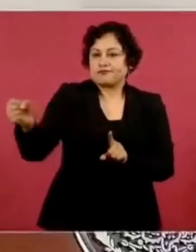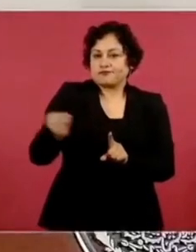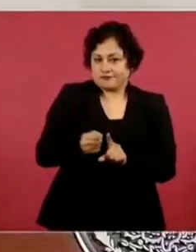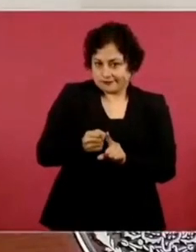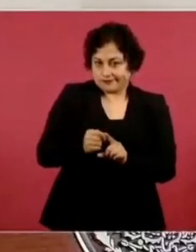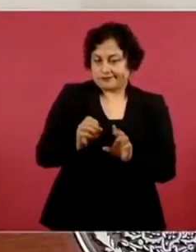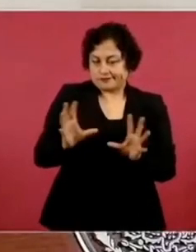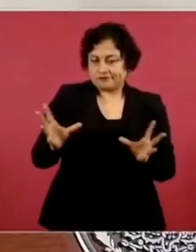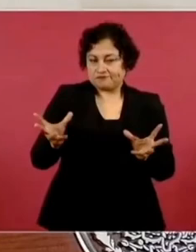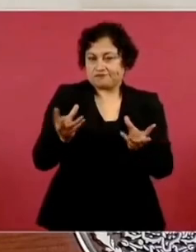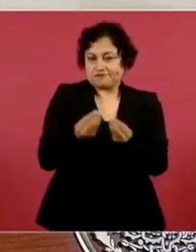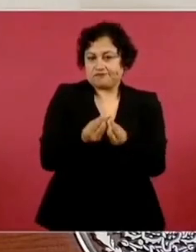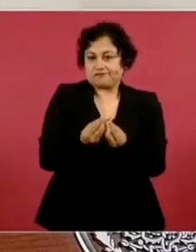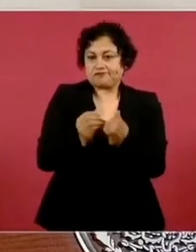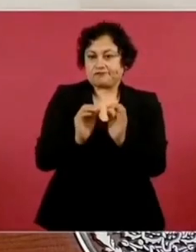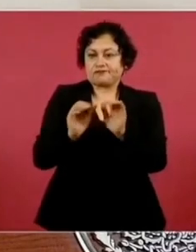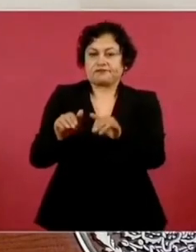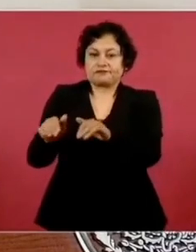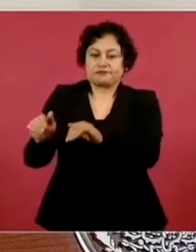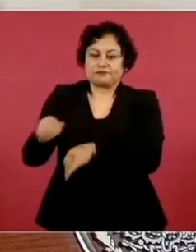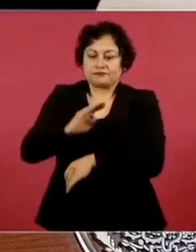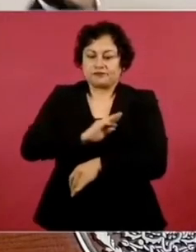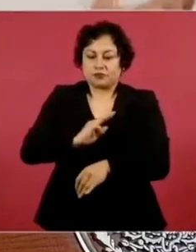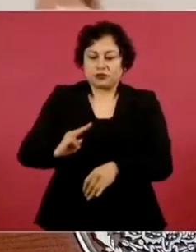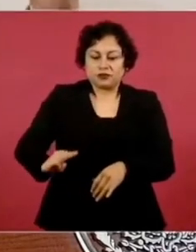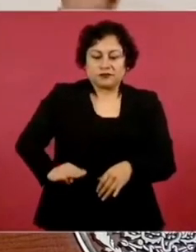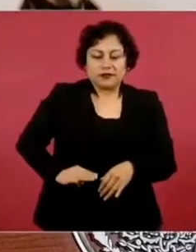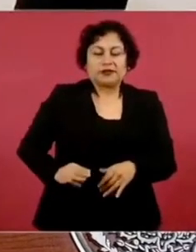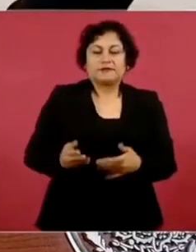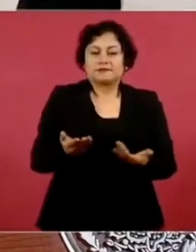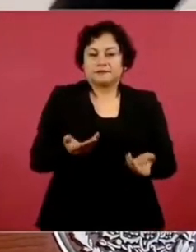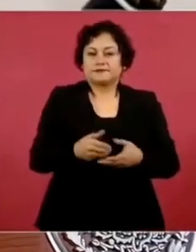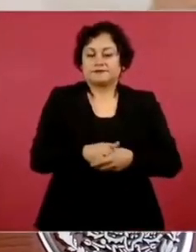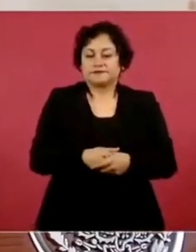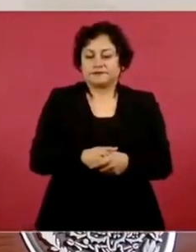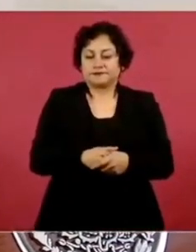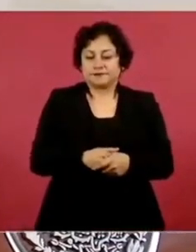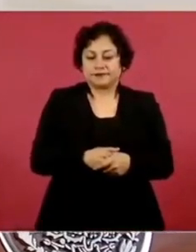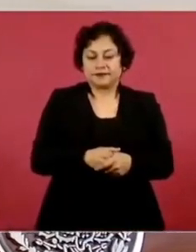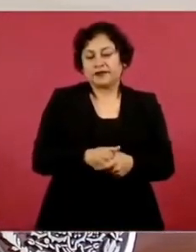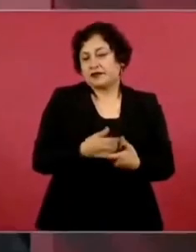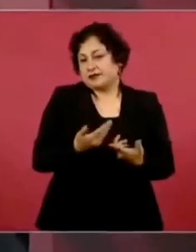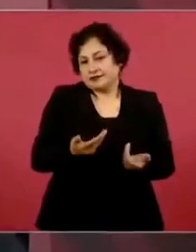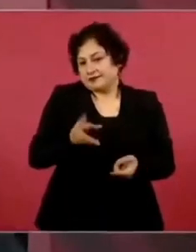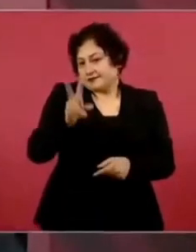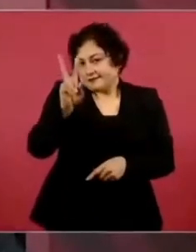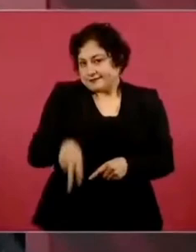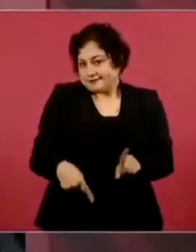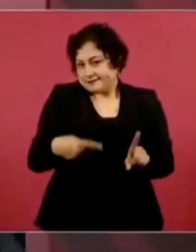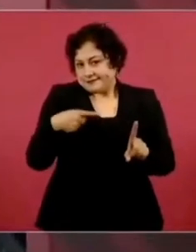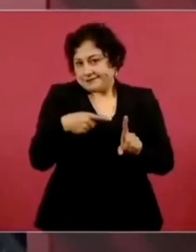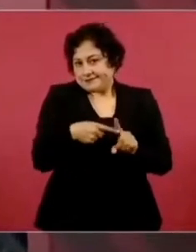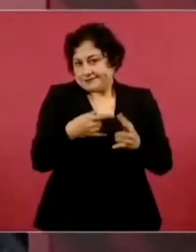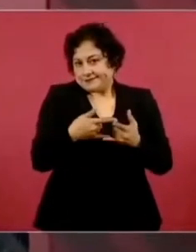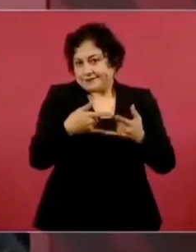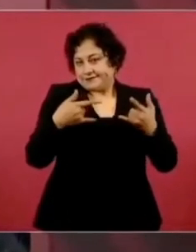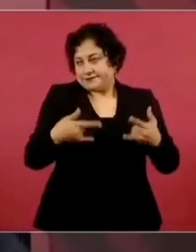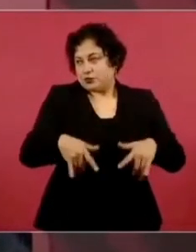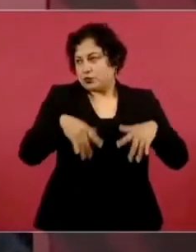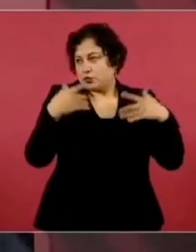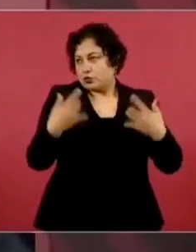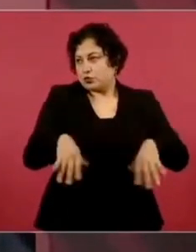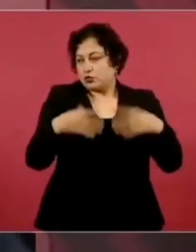Y pues es todo un personaje de aquellos